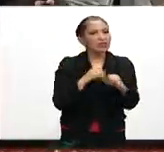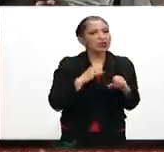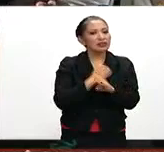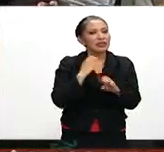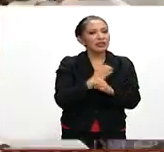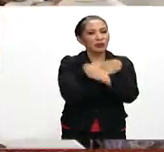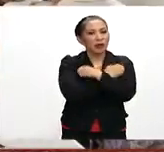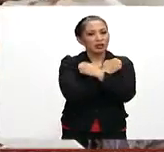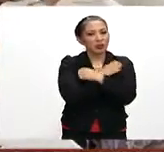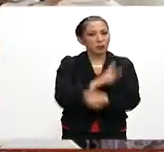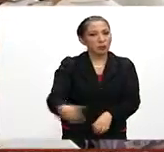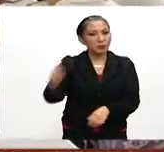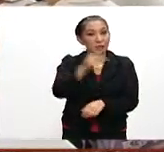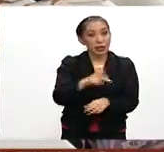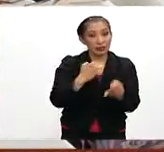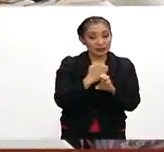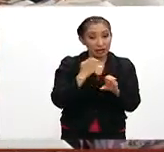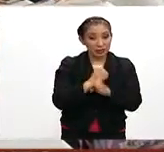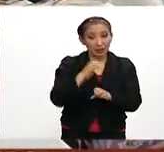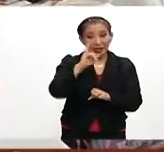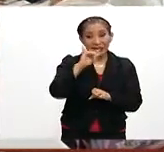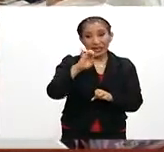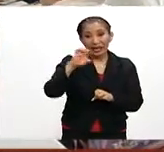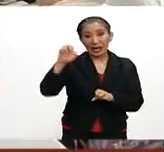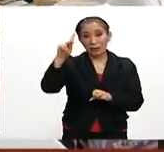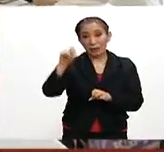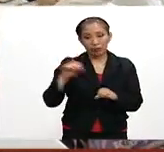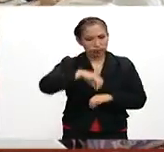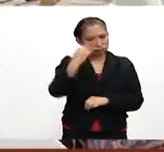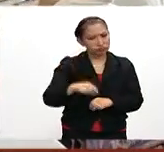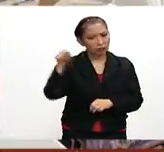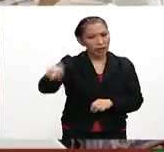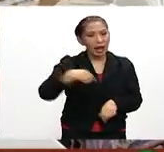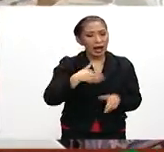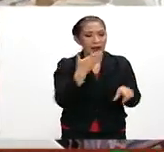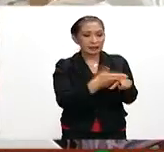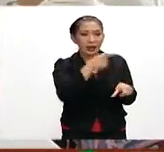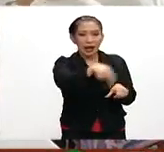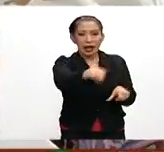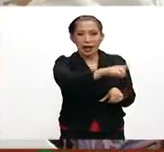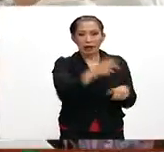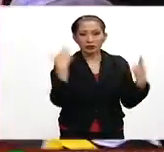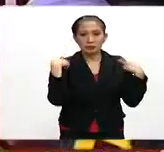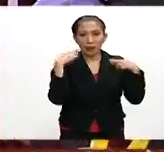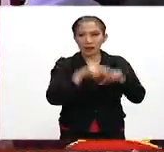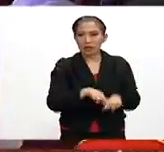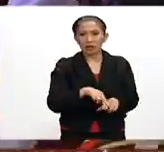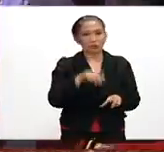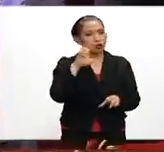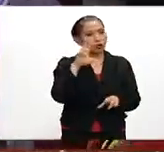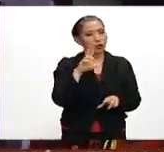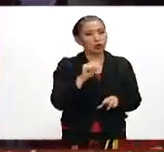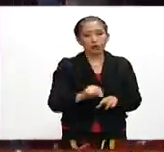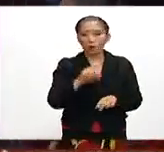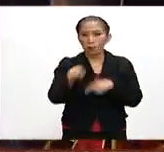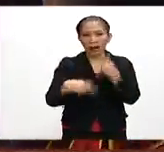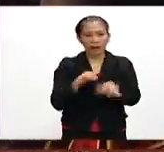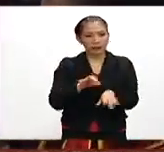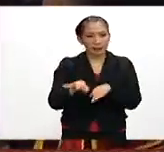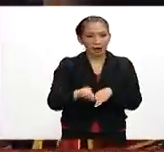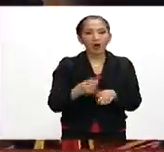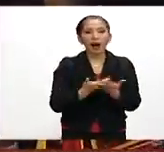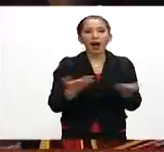Estatal de Educación Pública del Estado, el IEPO, está obligado a sancionar a los profesores faltistas.